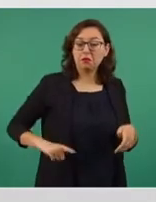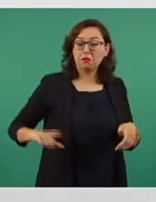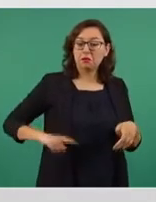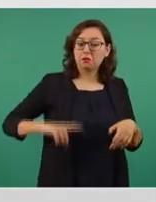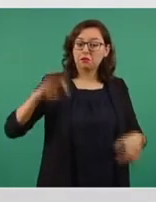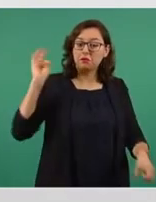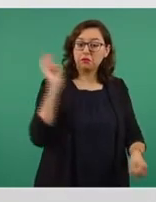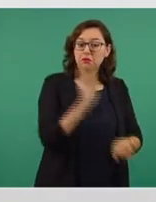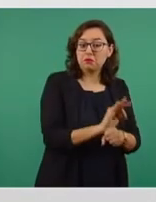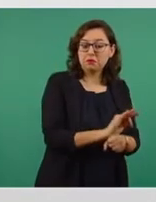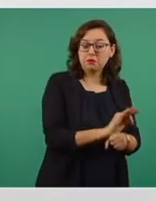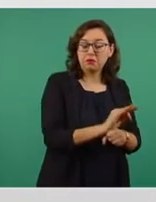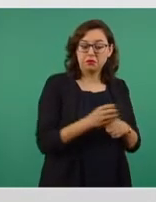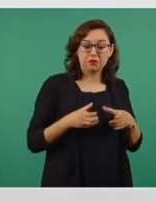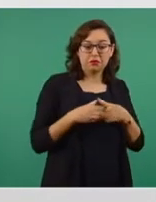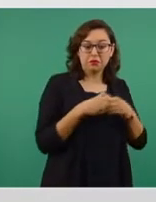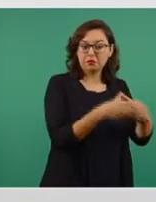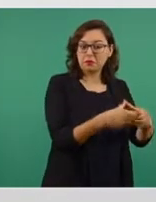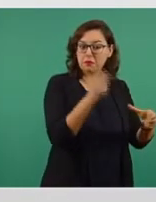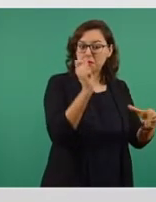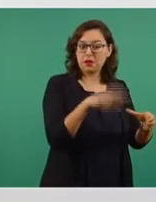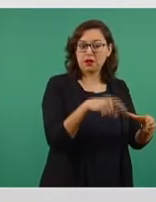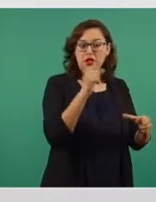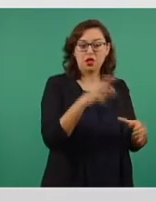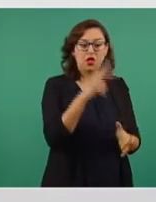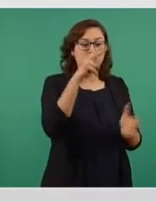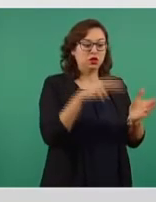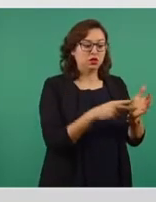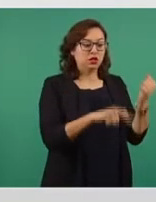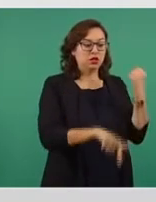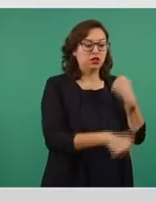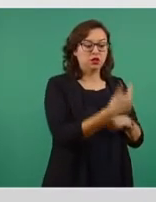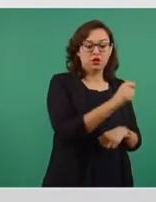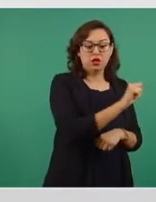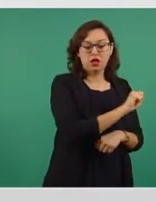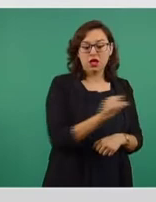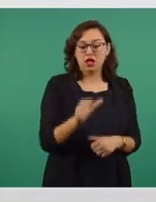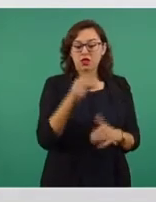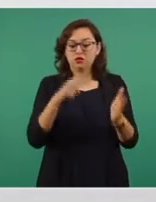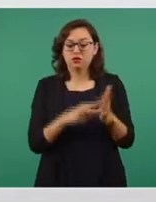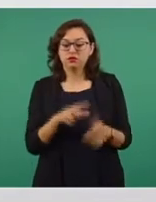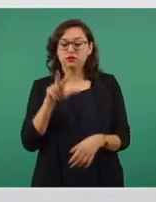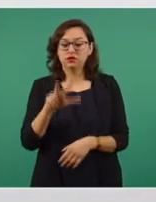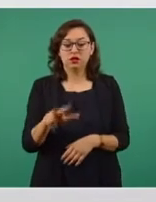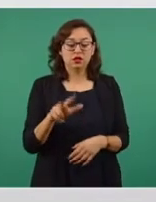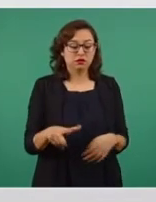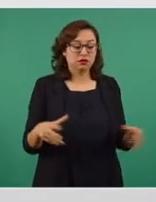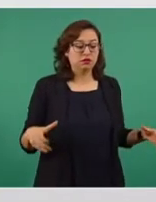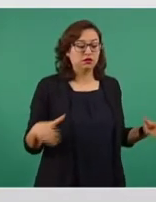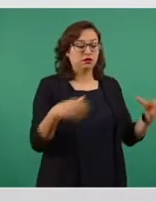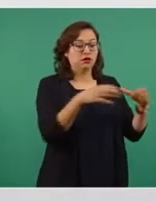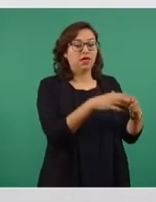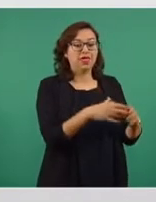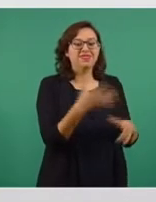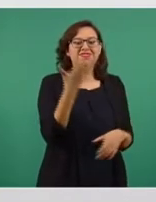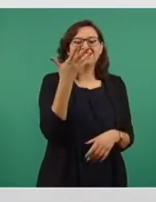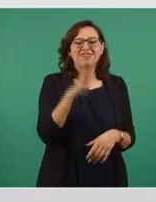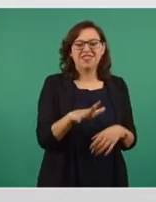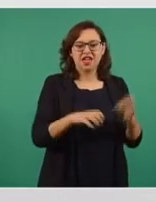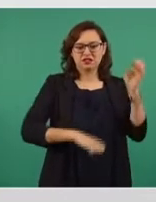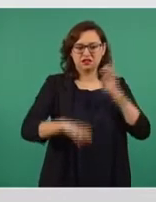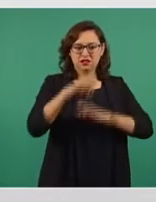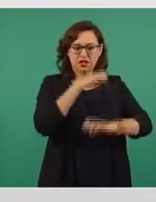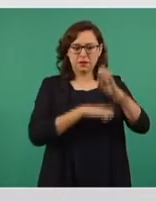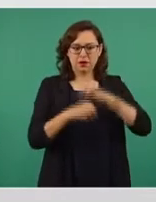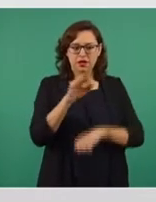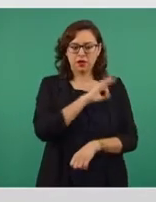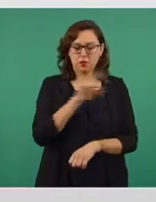De 2012 a 2018, sólo 10 empresas aquí mostradas concentraron